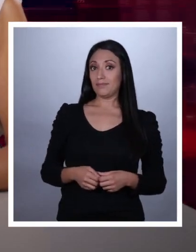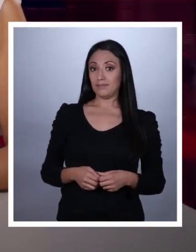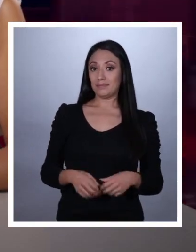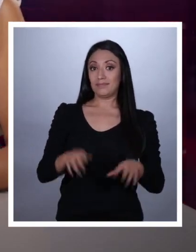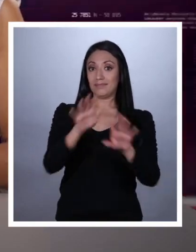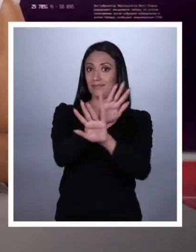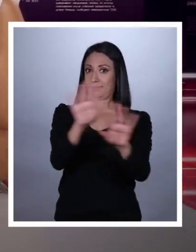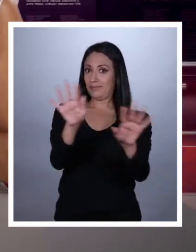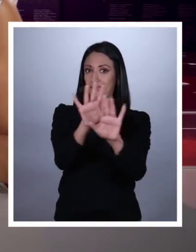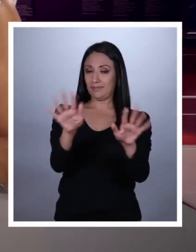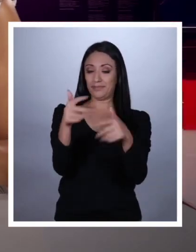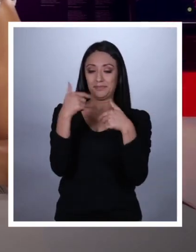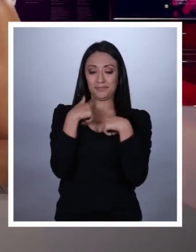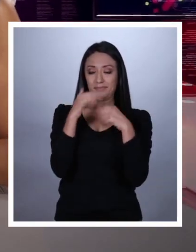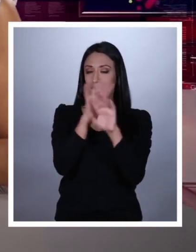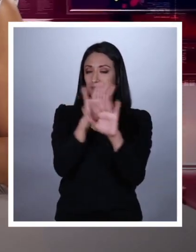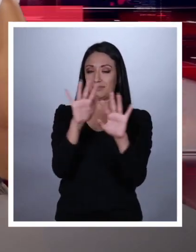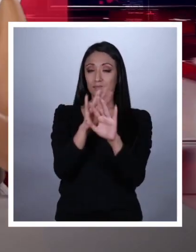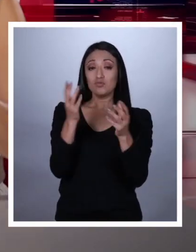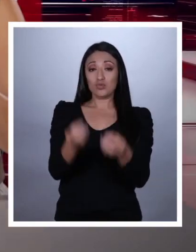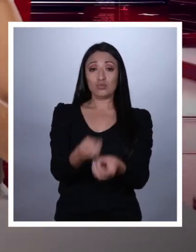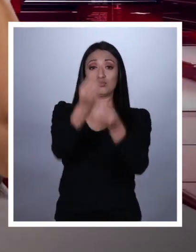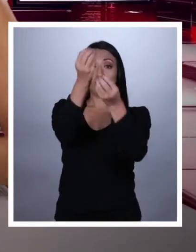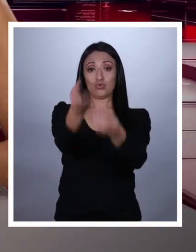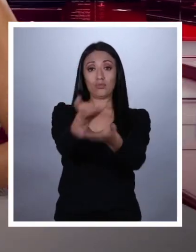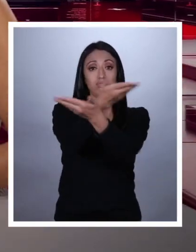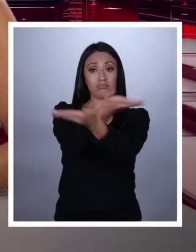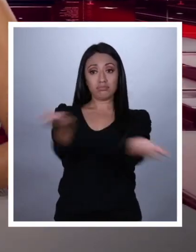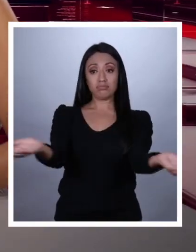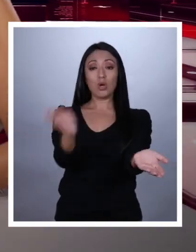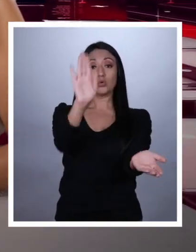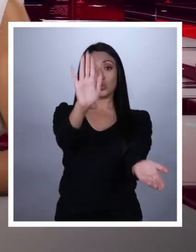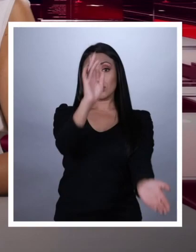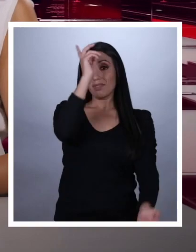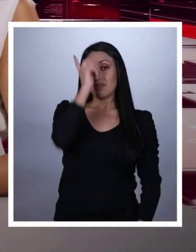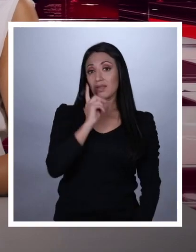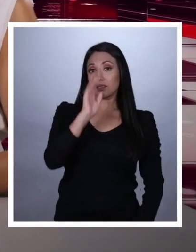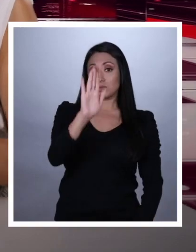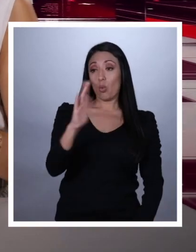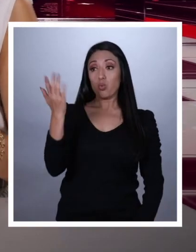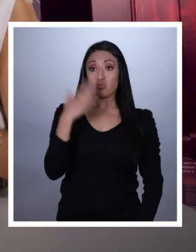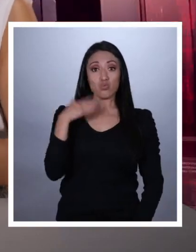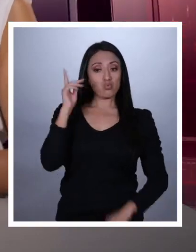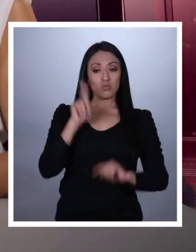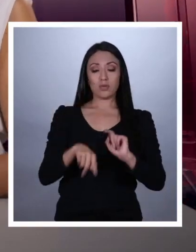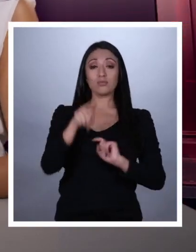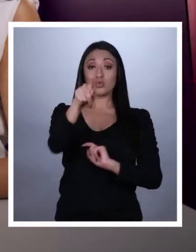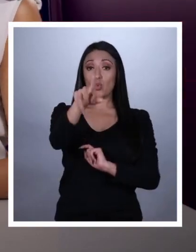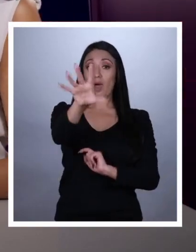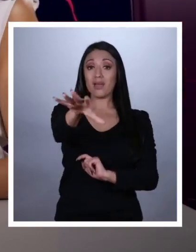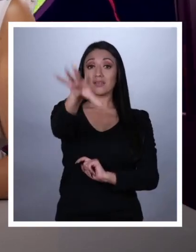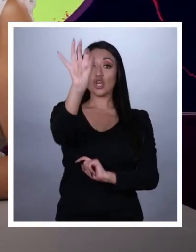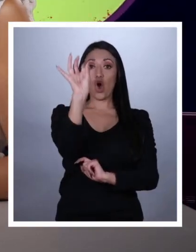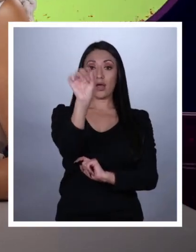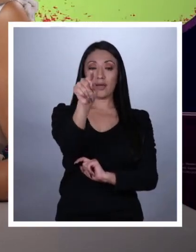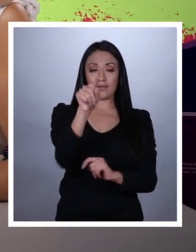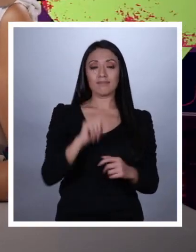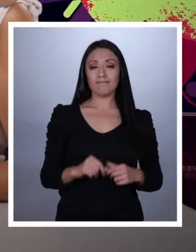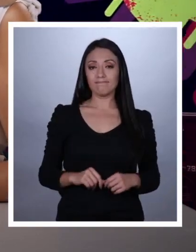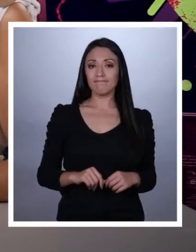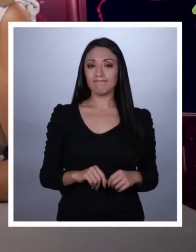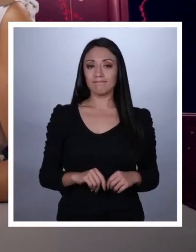Uy, no. Ahí sí no me meto. Yo les dejo el ambiente puesto para una democracia, pero los que eligen son ustedes.